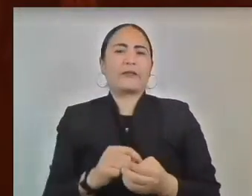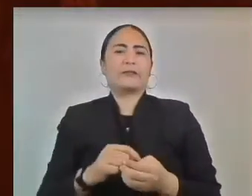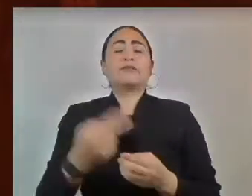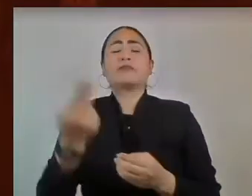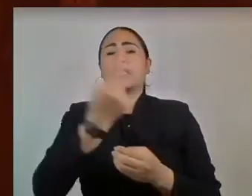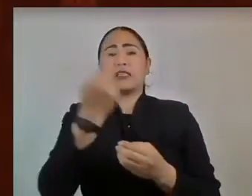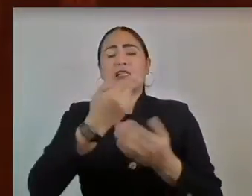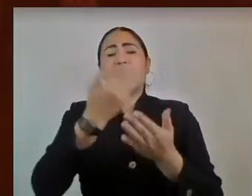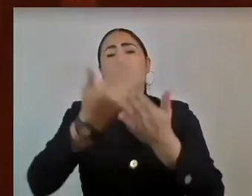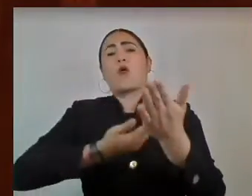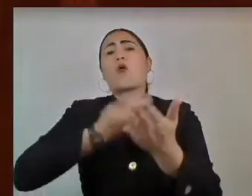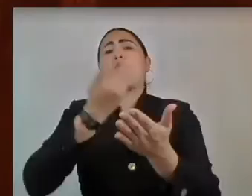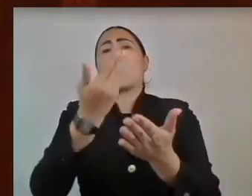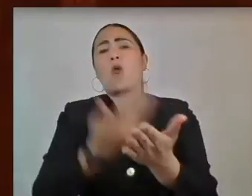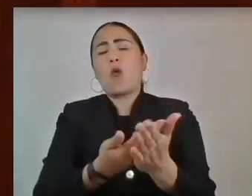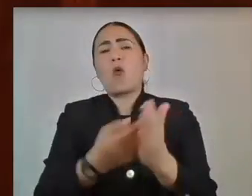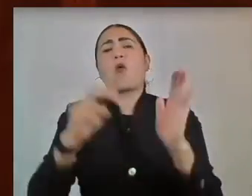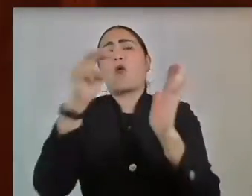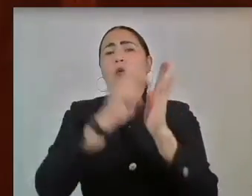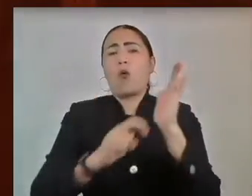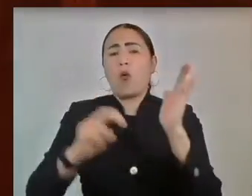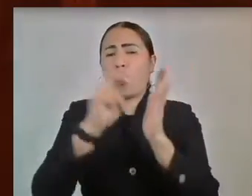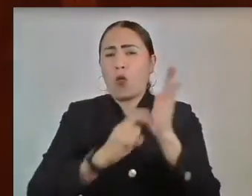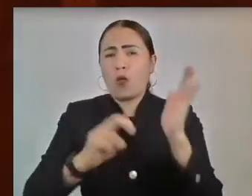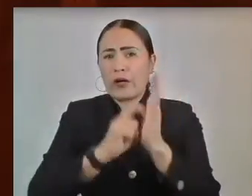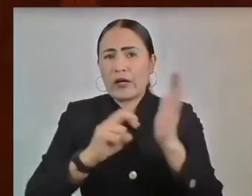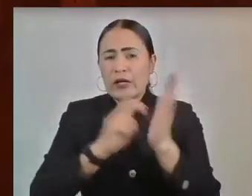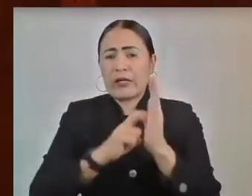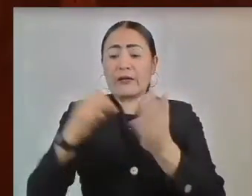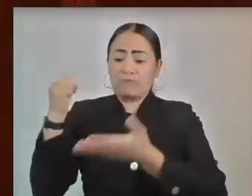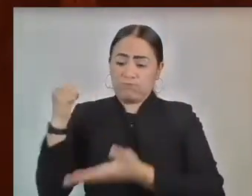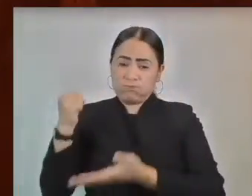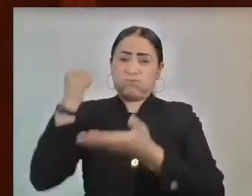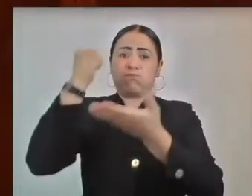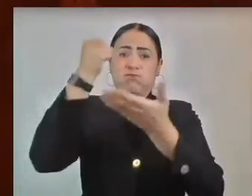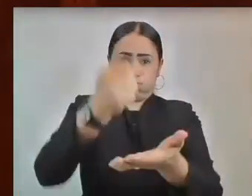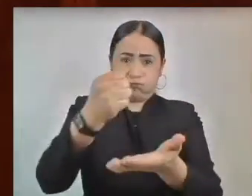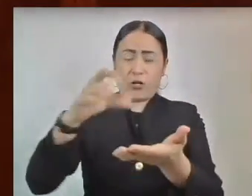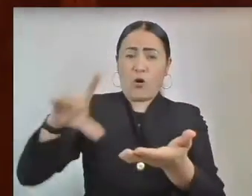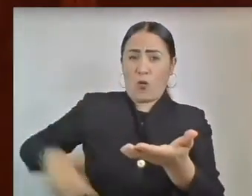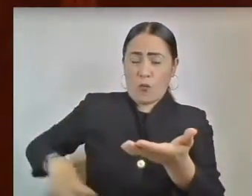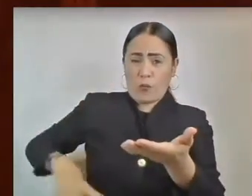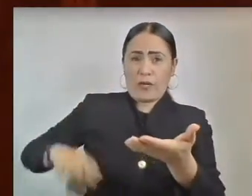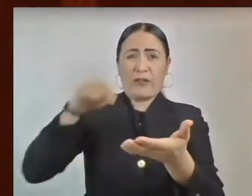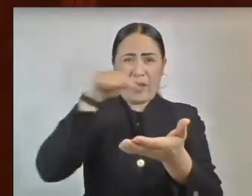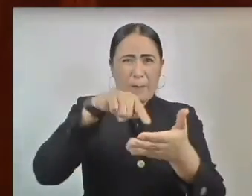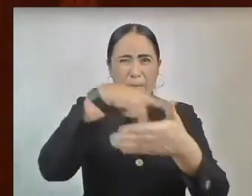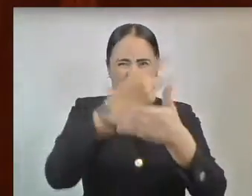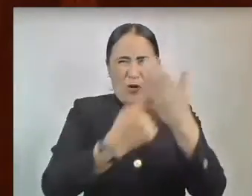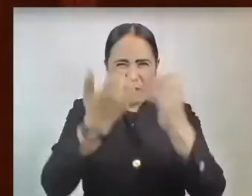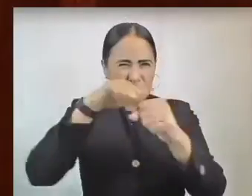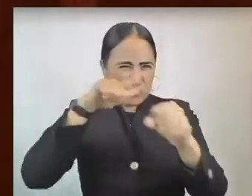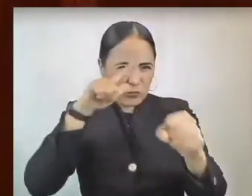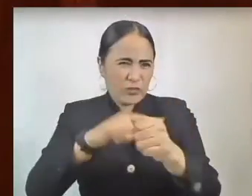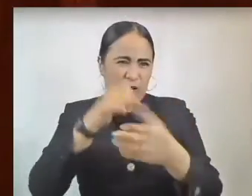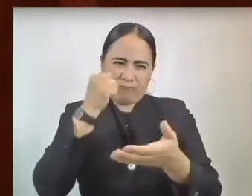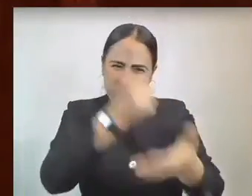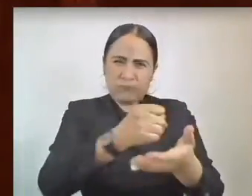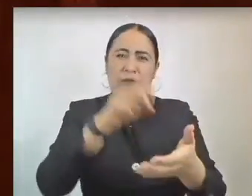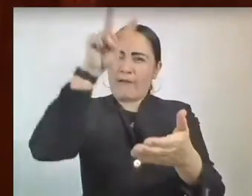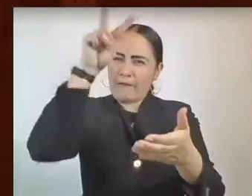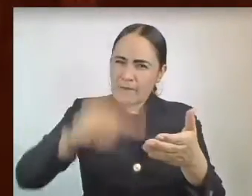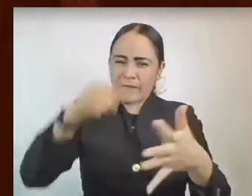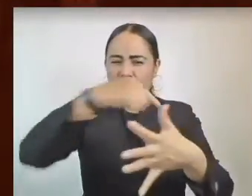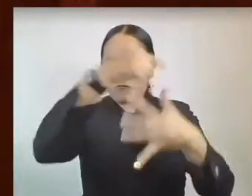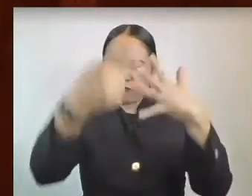ordenamientos que garanticen que los recursos públicos invertidos en programas sociales cumplan el objeto